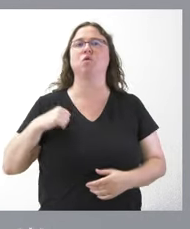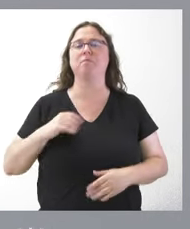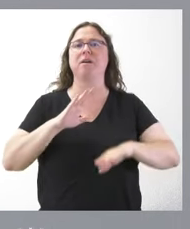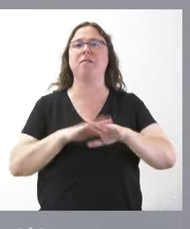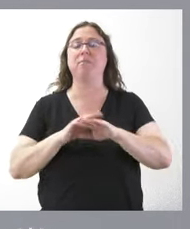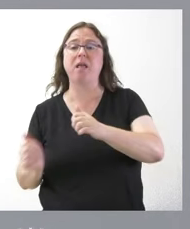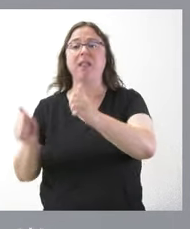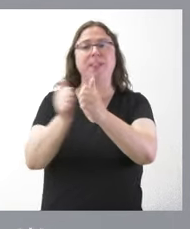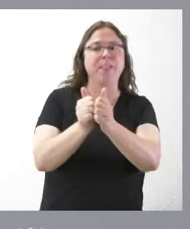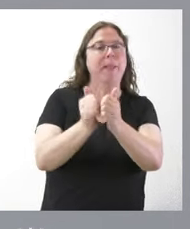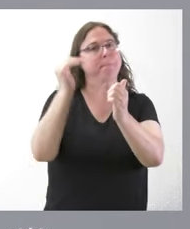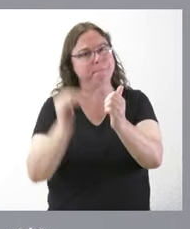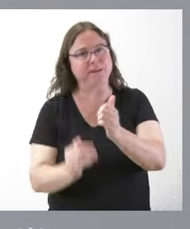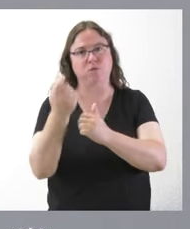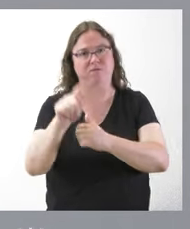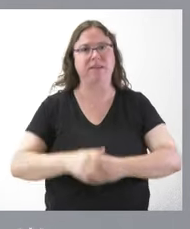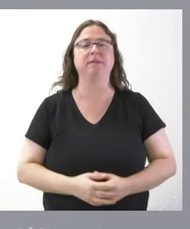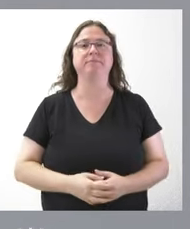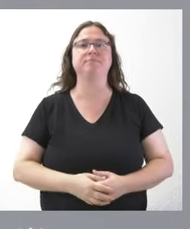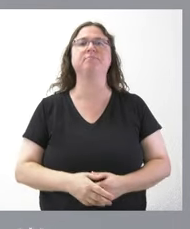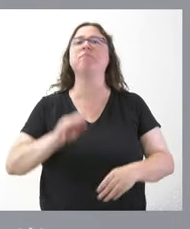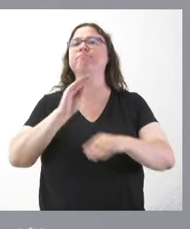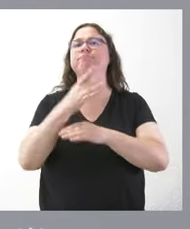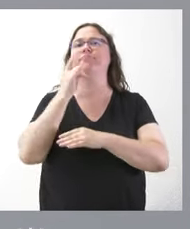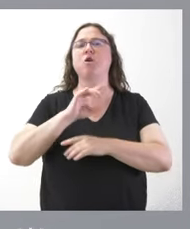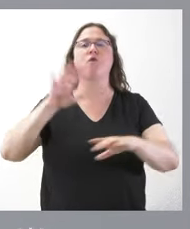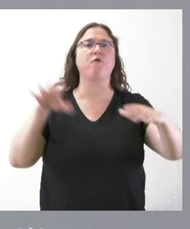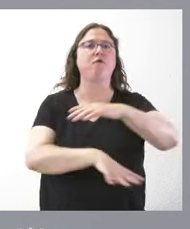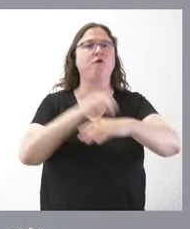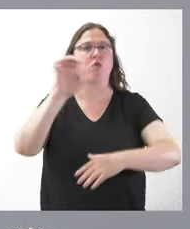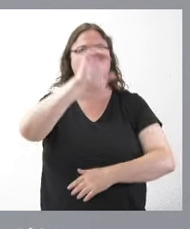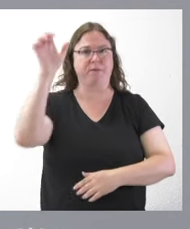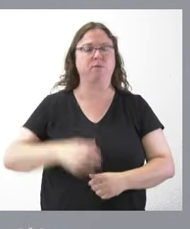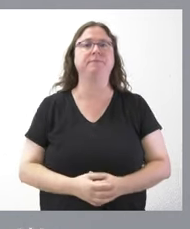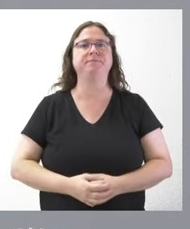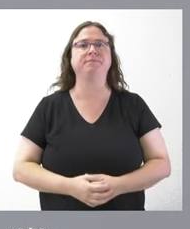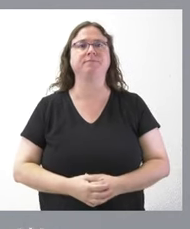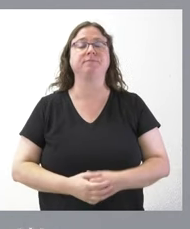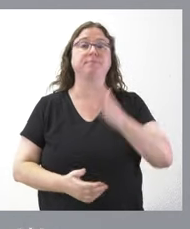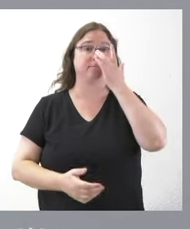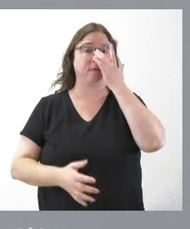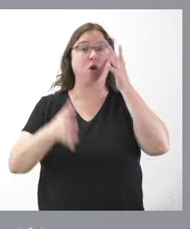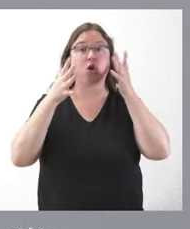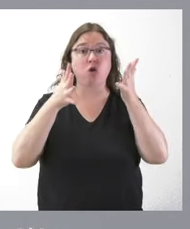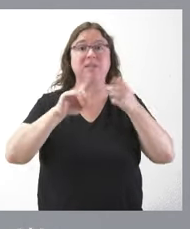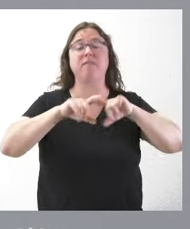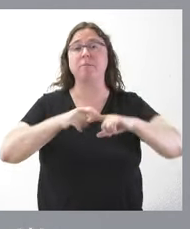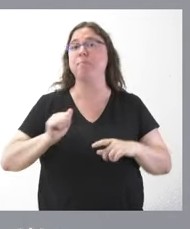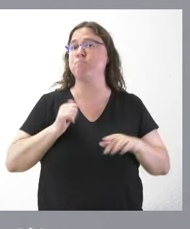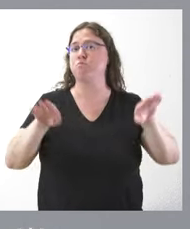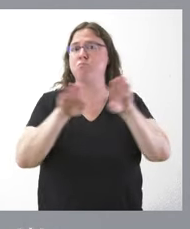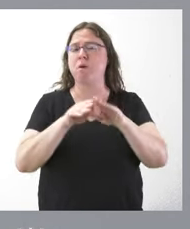ayuda de terceras personas. Están financiados con fondos europeos y la Consejería de Familia y Guardado de Oportunidades viene